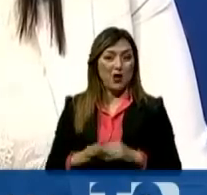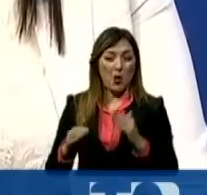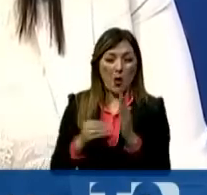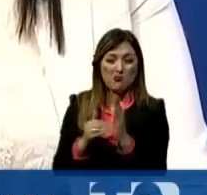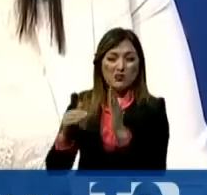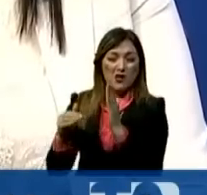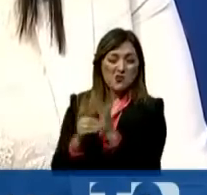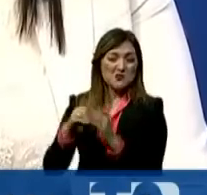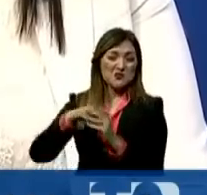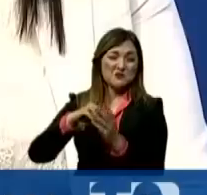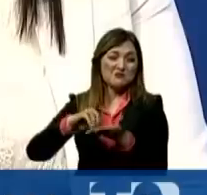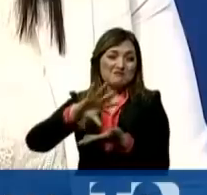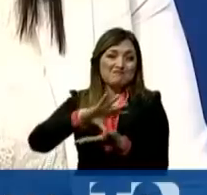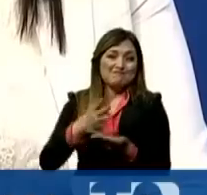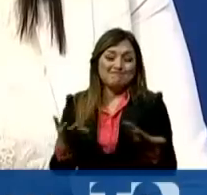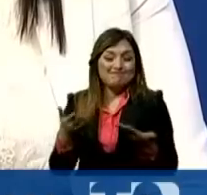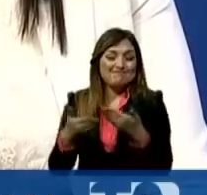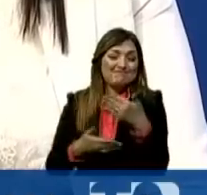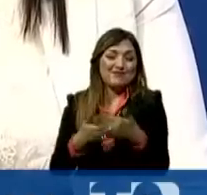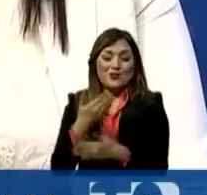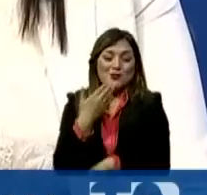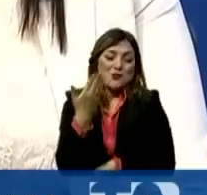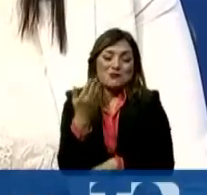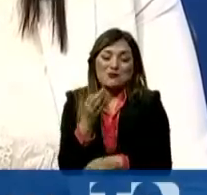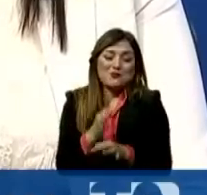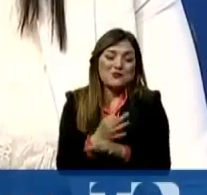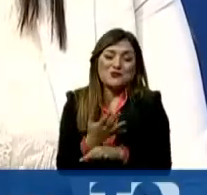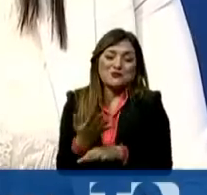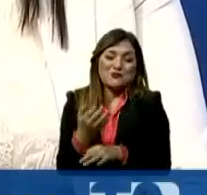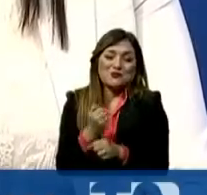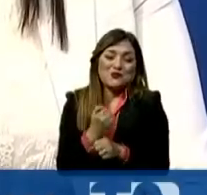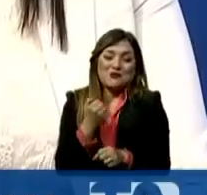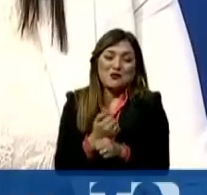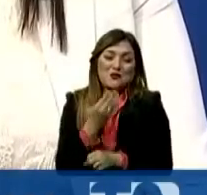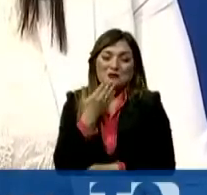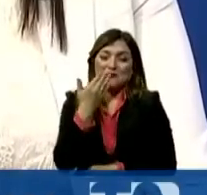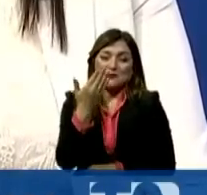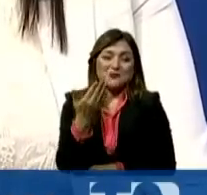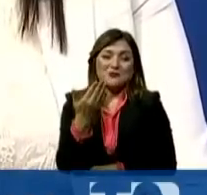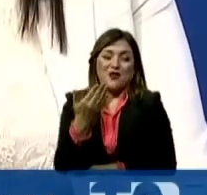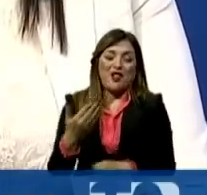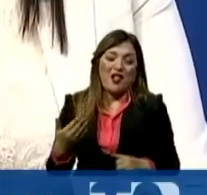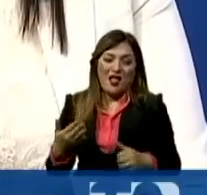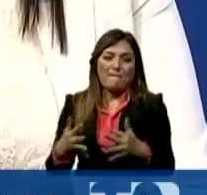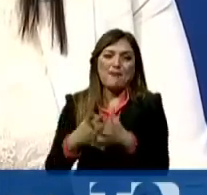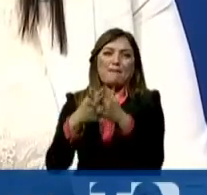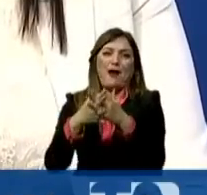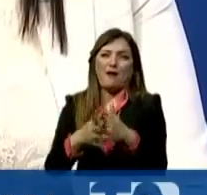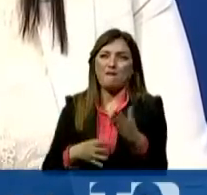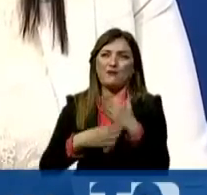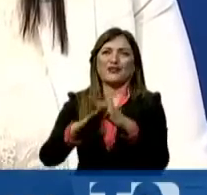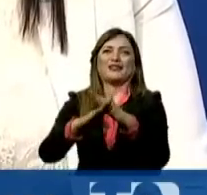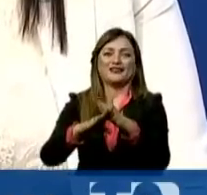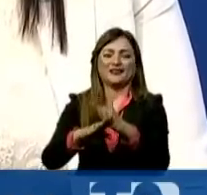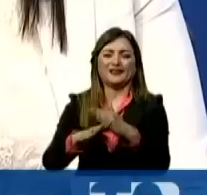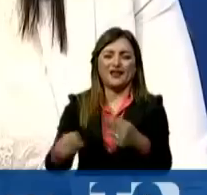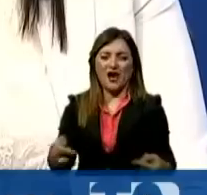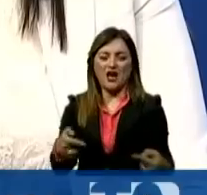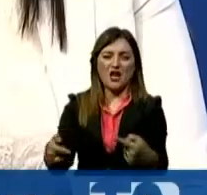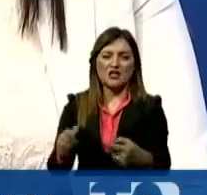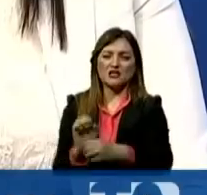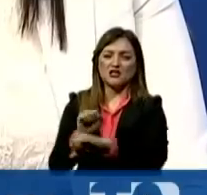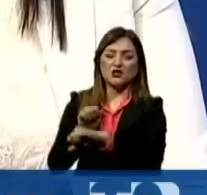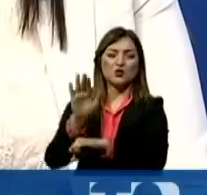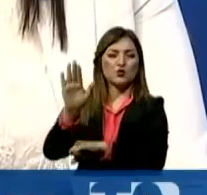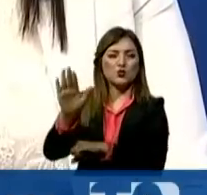interior de la Asamblea. ¿Cómo puede avanzar esta función en su trabajo cuando está entrampado en tantas pugnes? Y eso es por el rechazo que hay a la gestión de